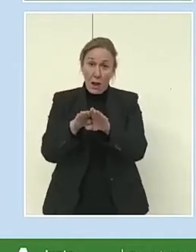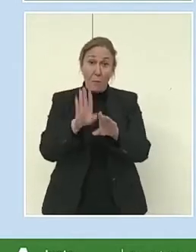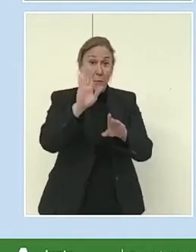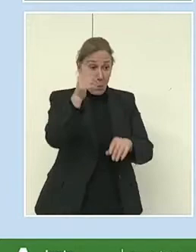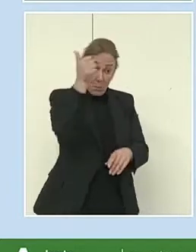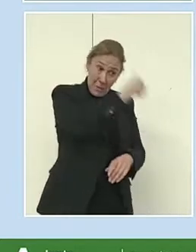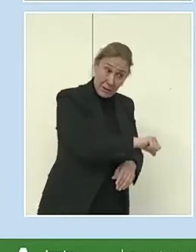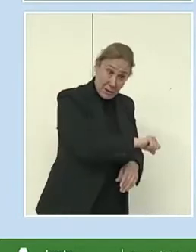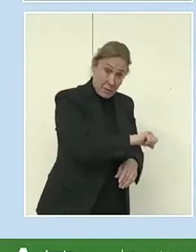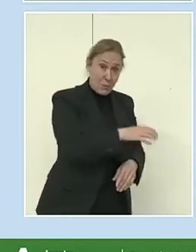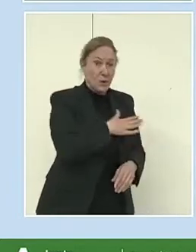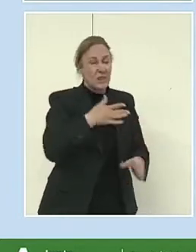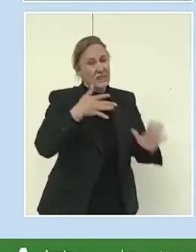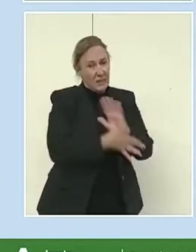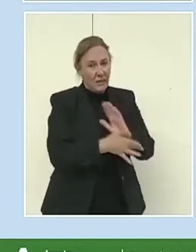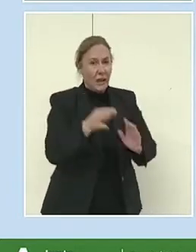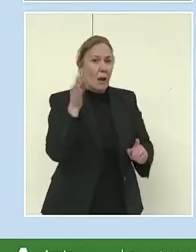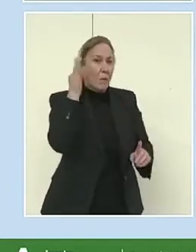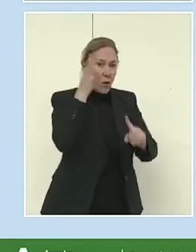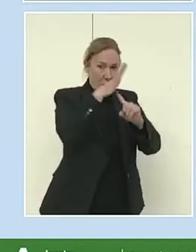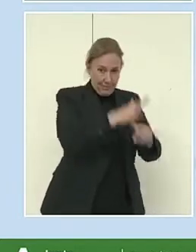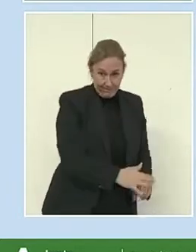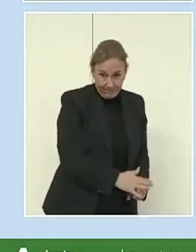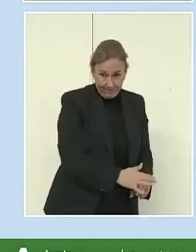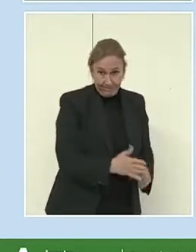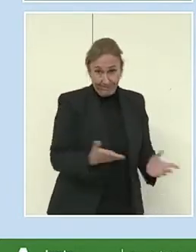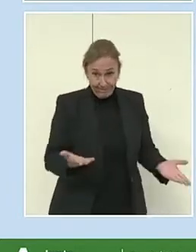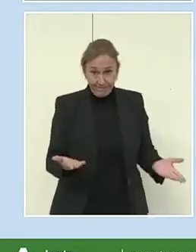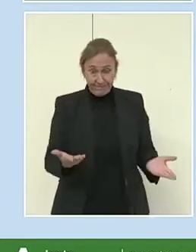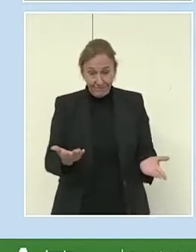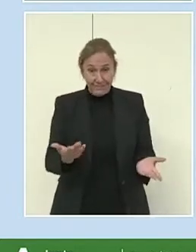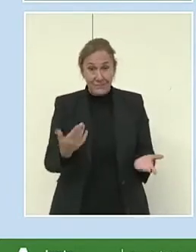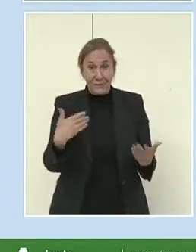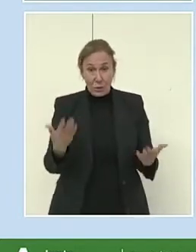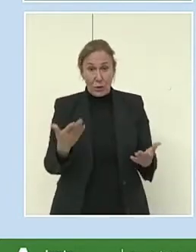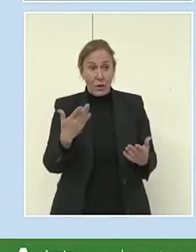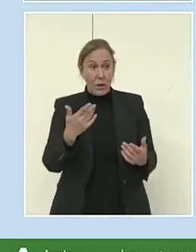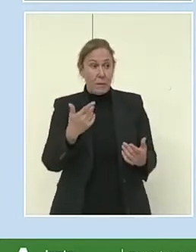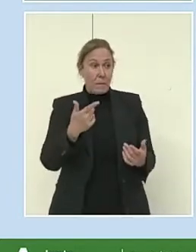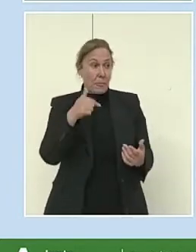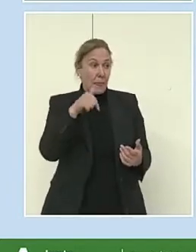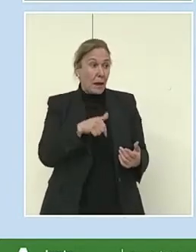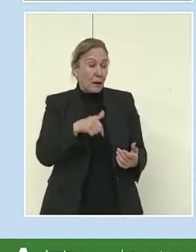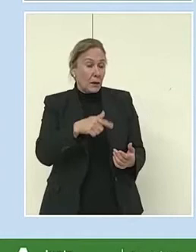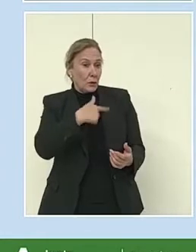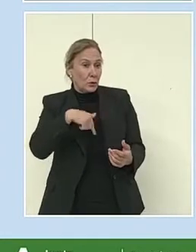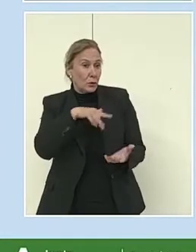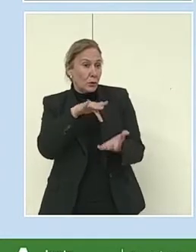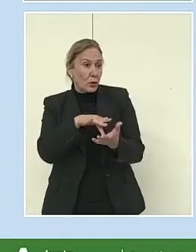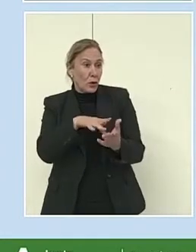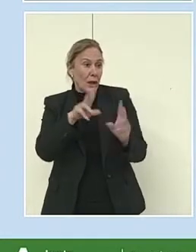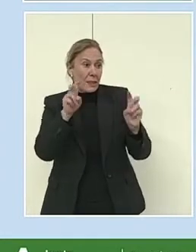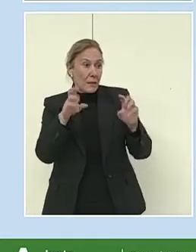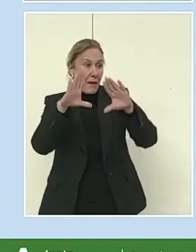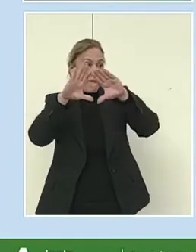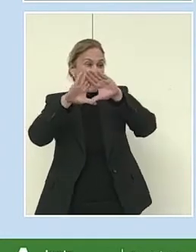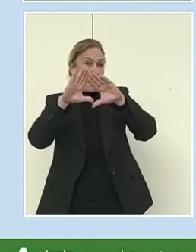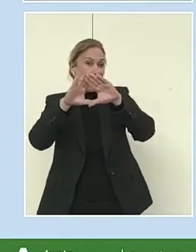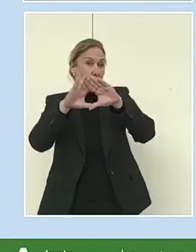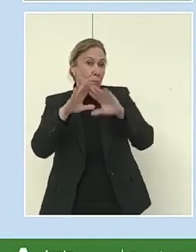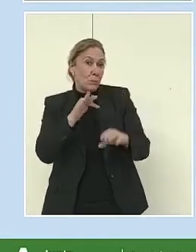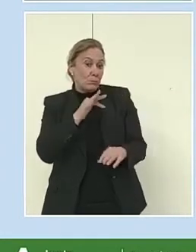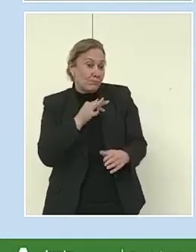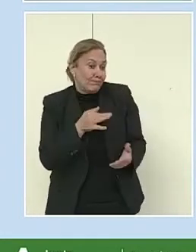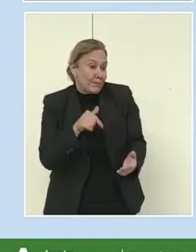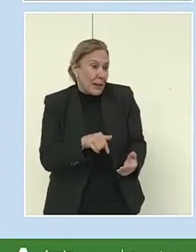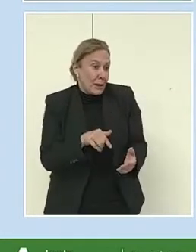que, hasta qué punto no se había oído aquí la palabra feminista. Vean, desde mi punto de vista, cuando